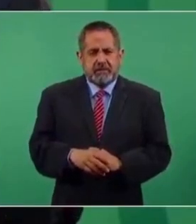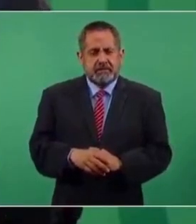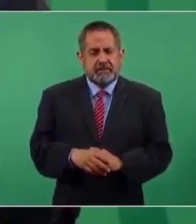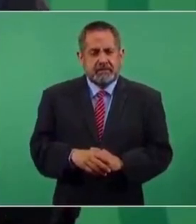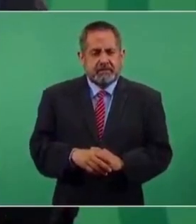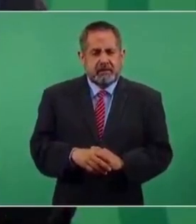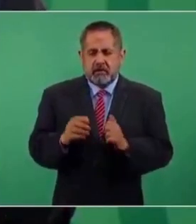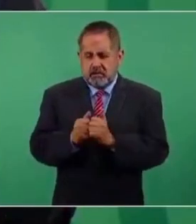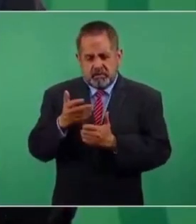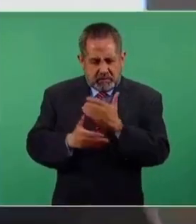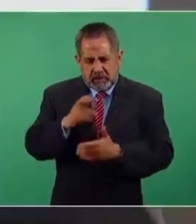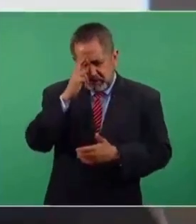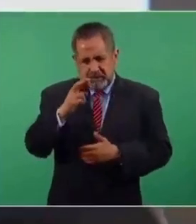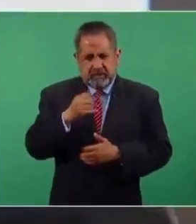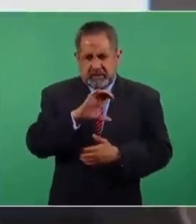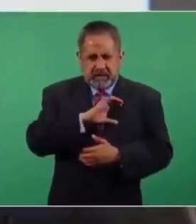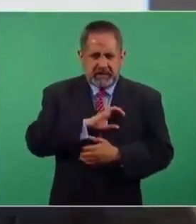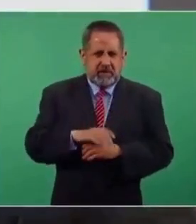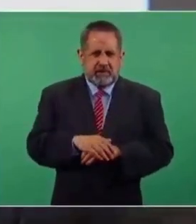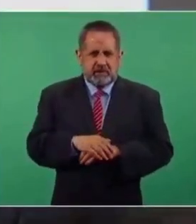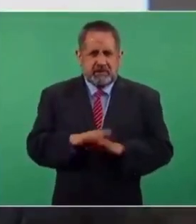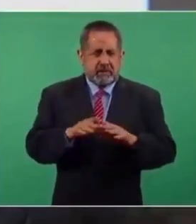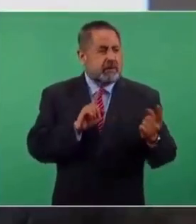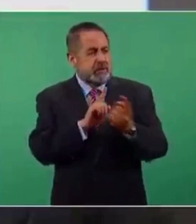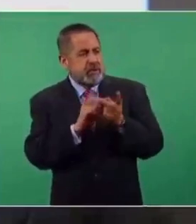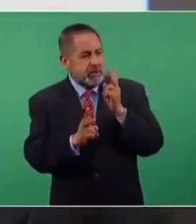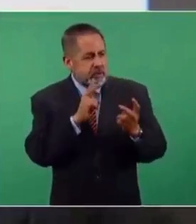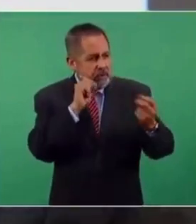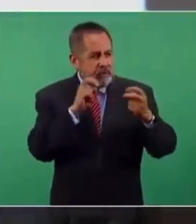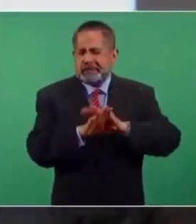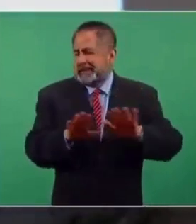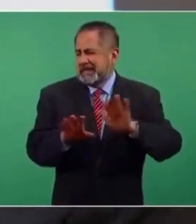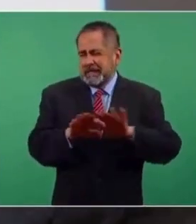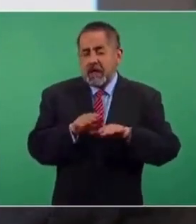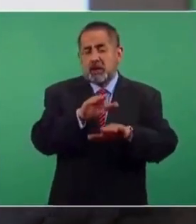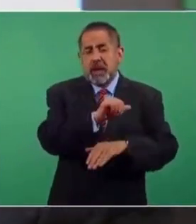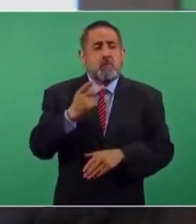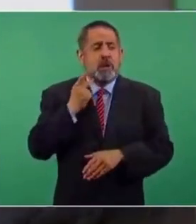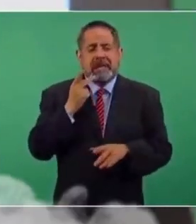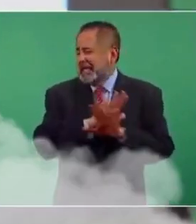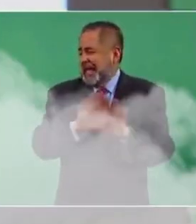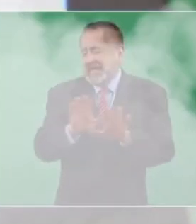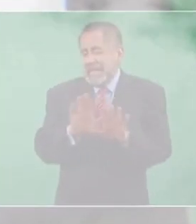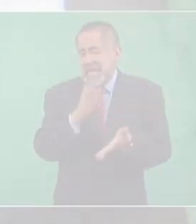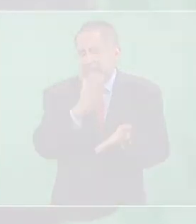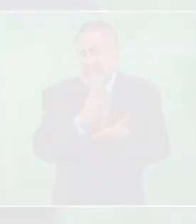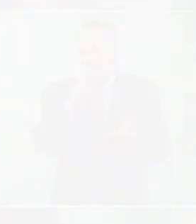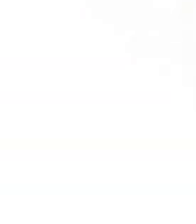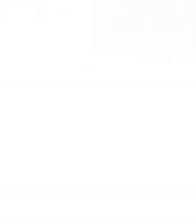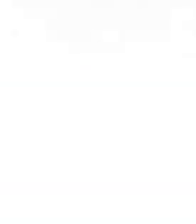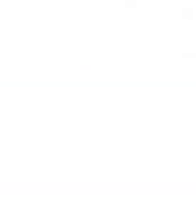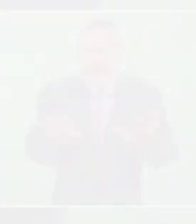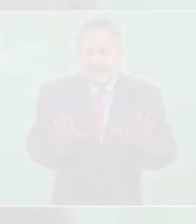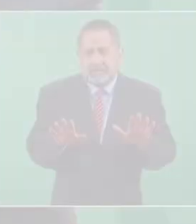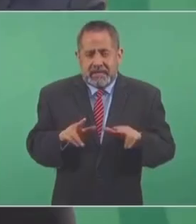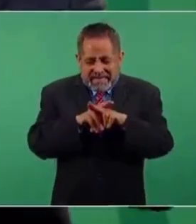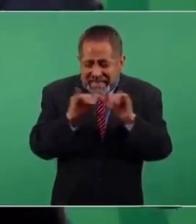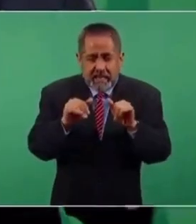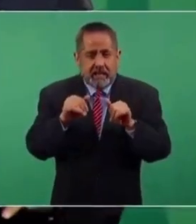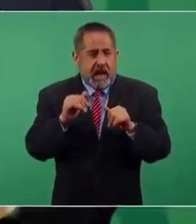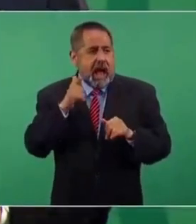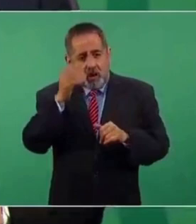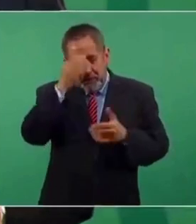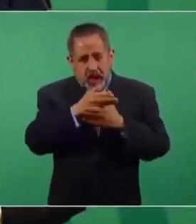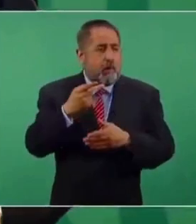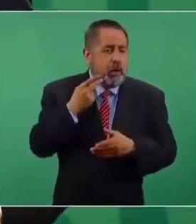Con todo respeto y cariño, no voy a estar recibiendo a nadie que tenga que ver con la política. Ya no voy a meterme en nada.